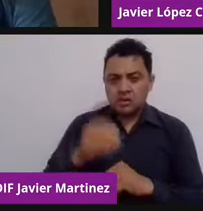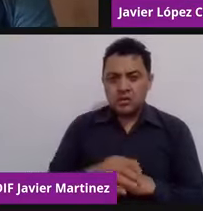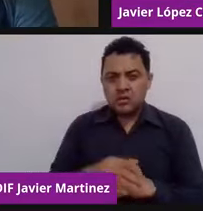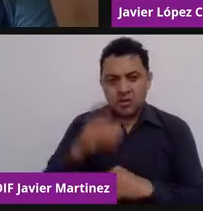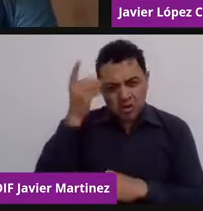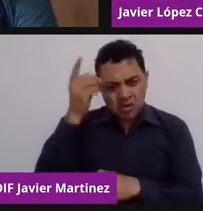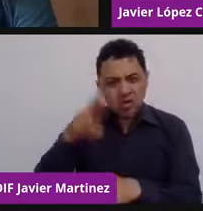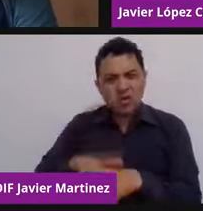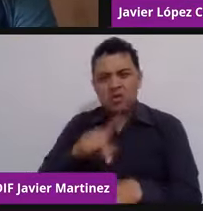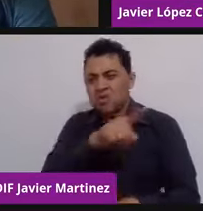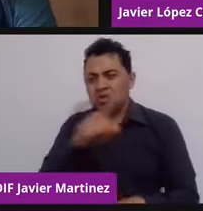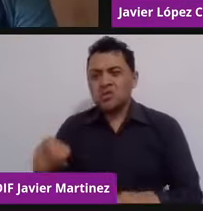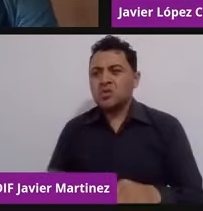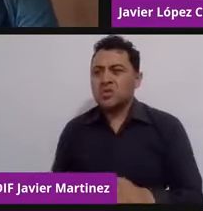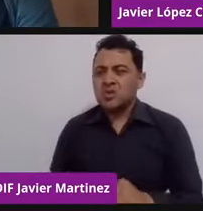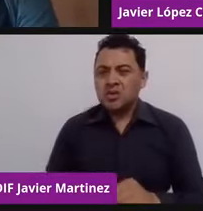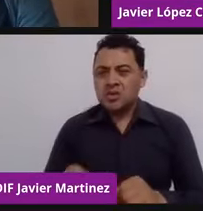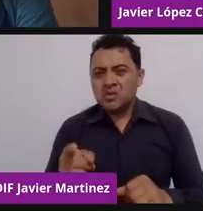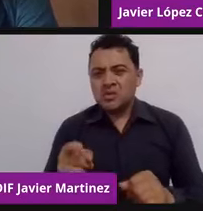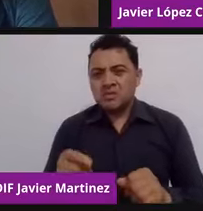pregunta me va a llevar al tema.